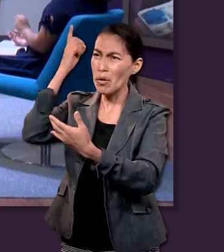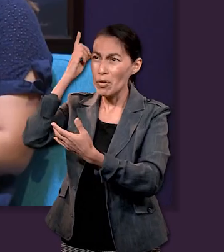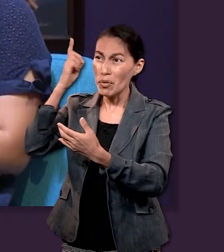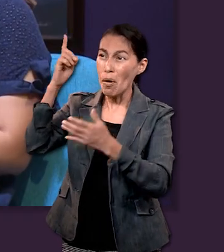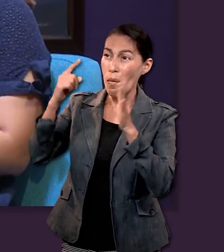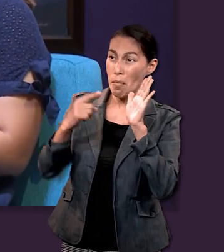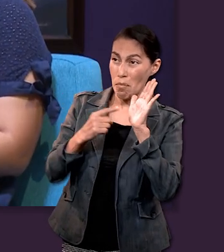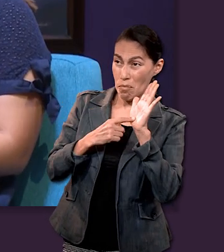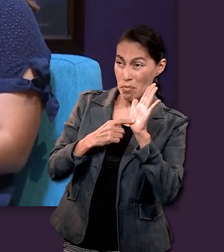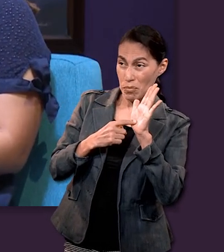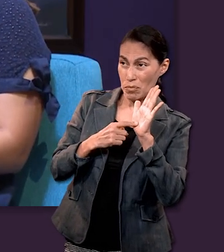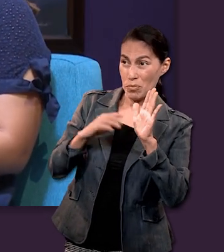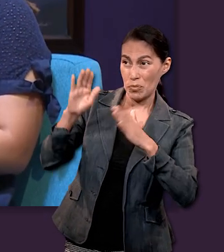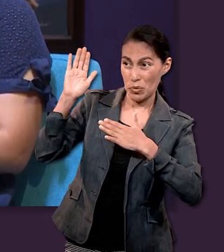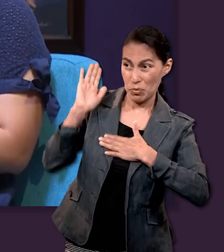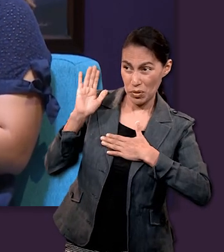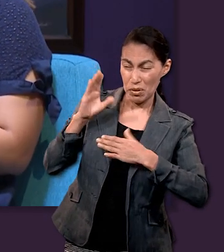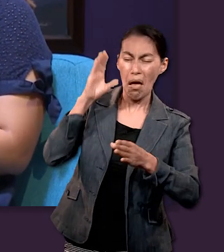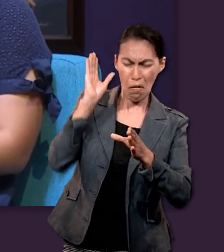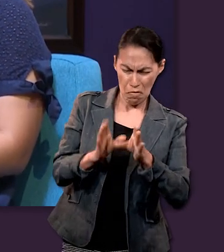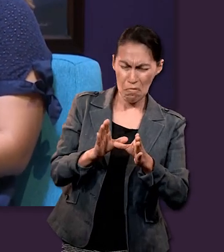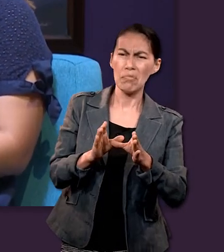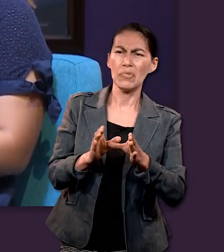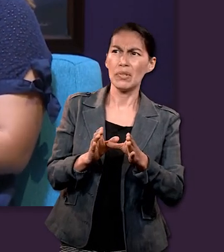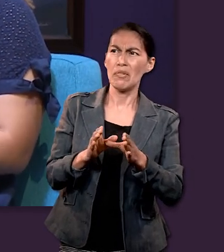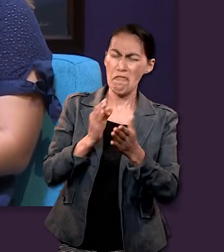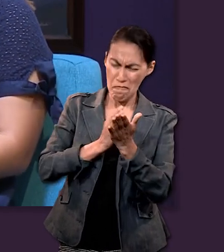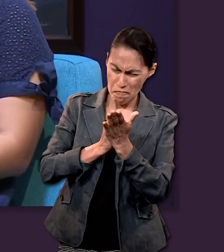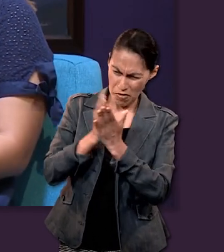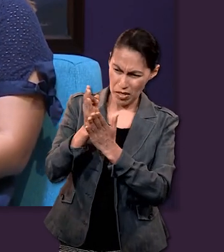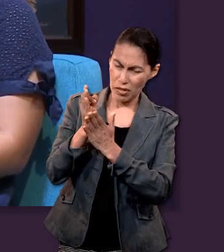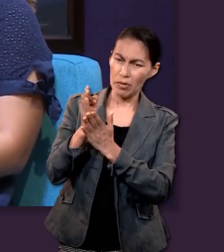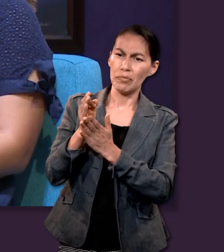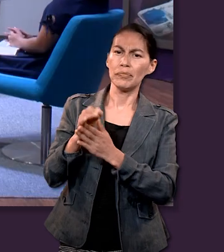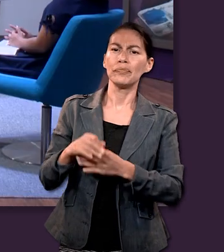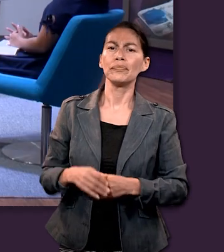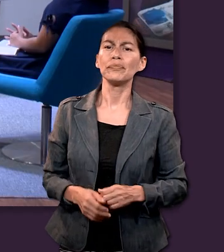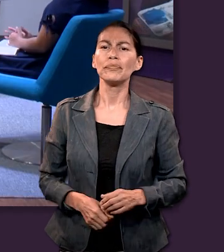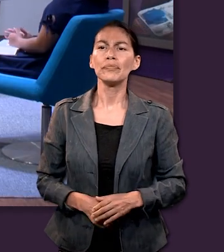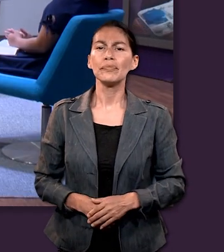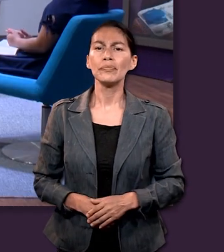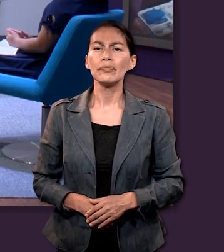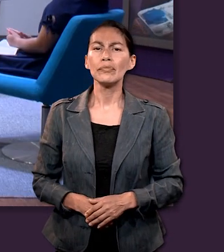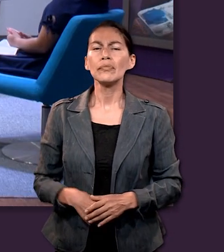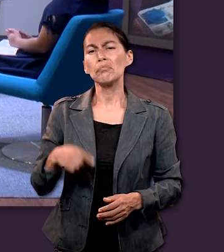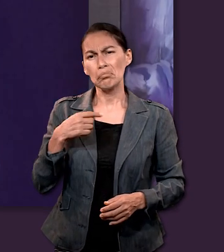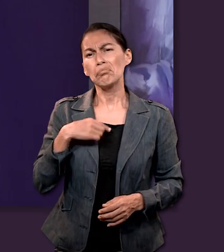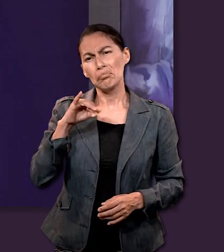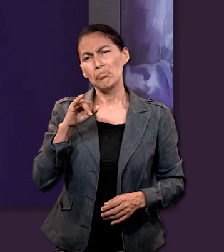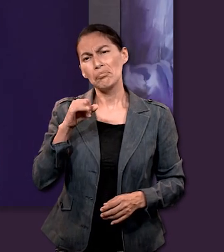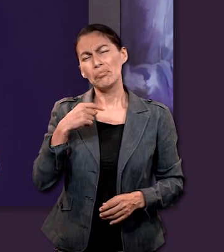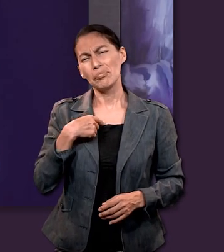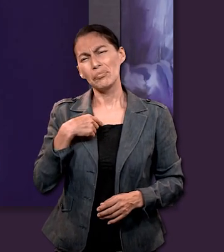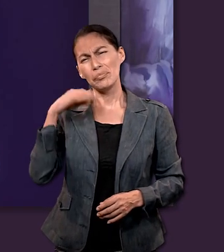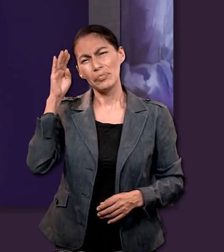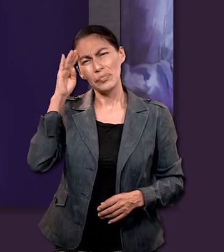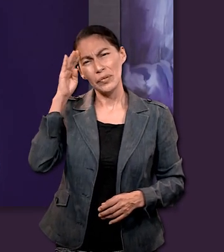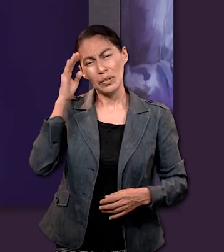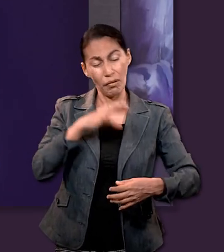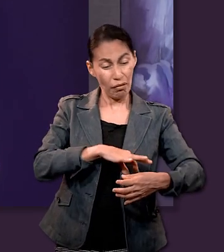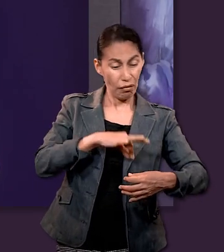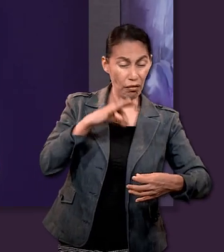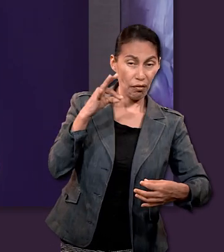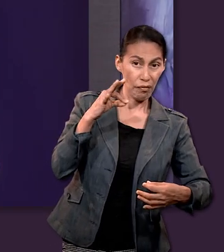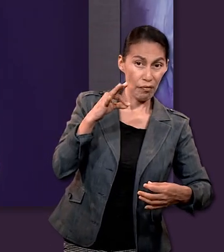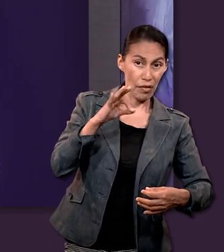promesa de estar con nosotros y que Él fielmente va a cumplir la promesa que nos ha dado si yo me quedo en la fe en